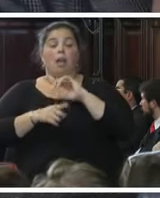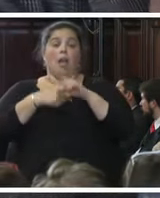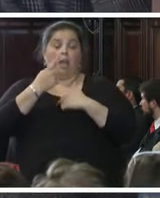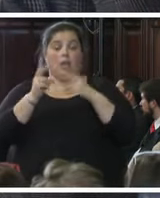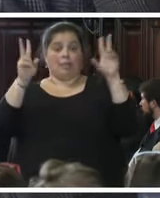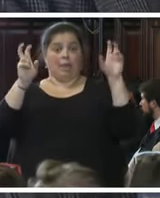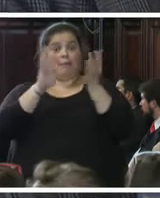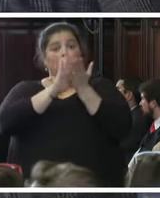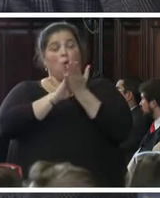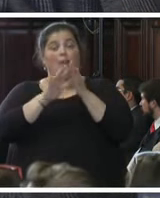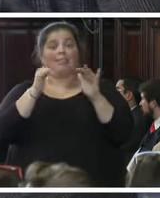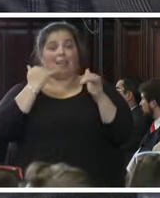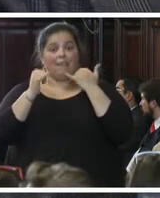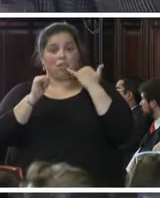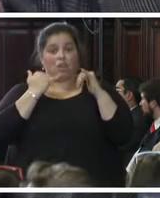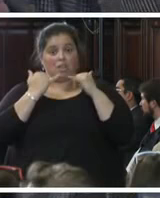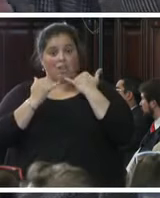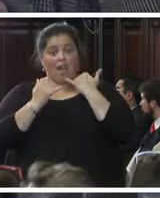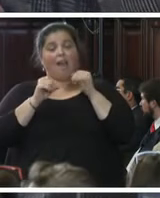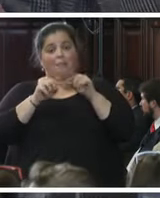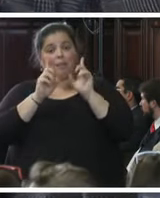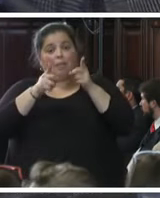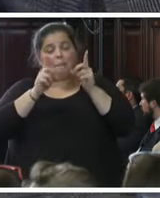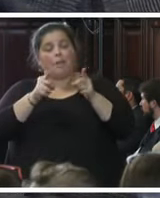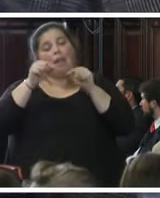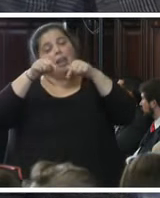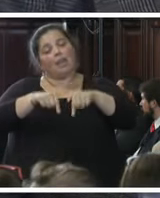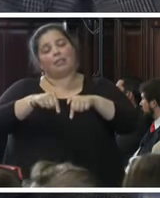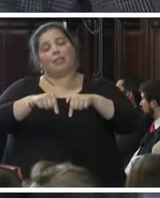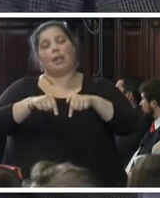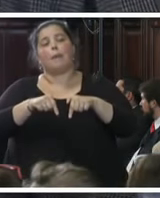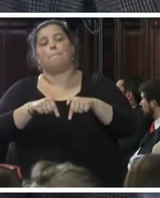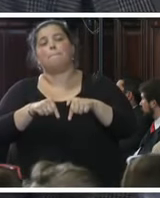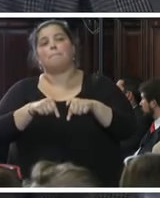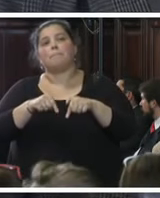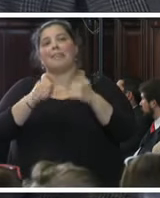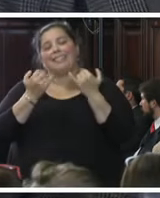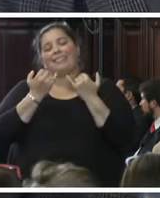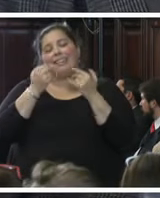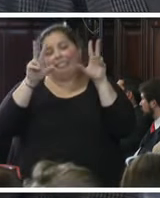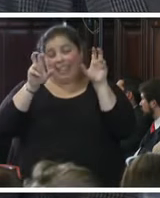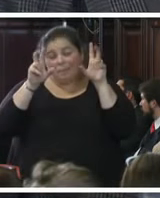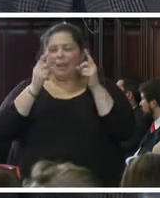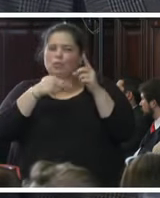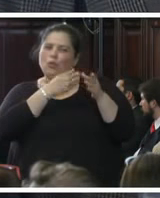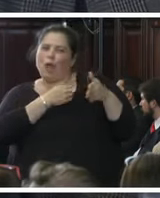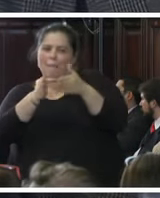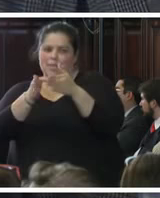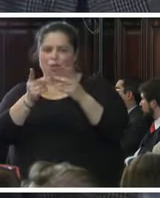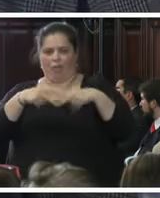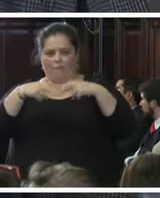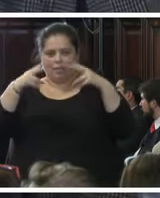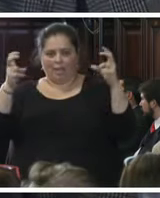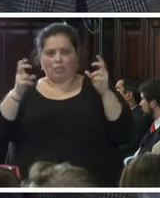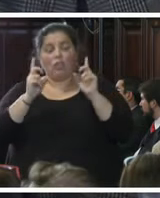telefonía que también es una de las líneas para la investigación que son